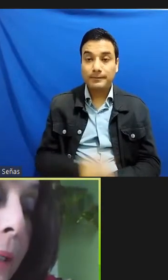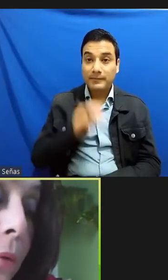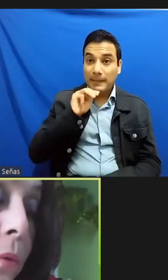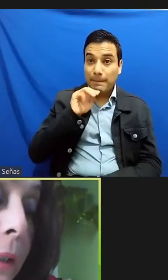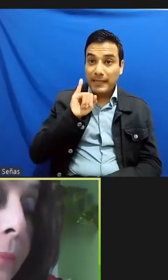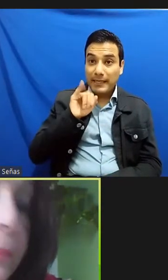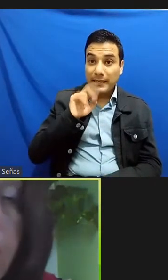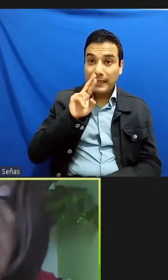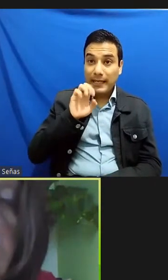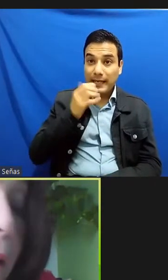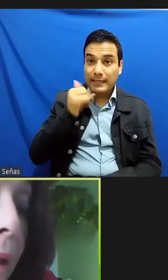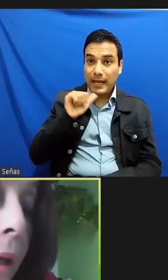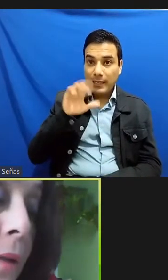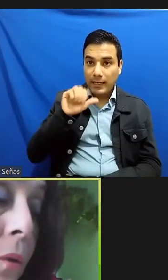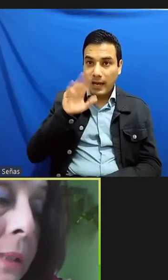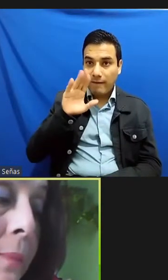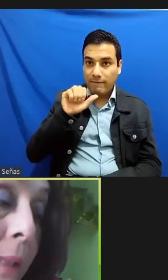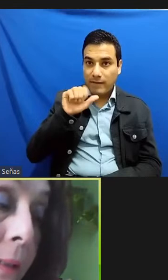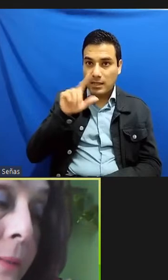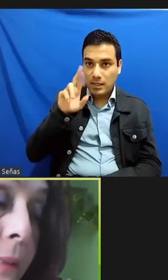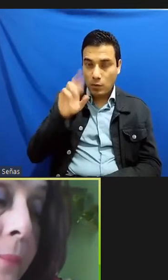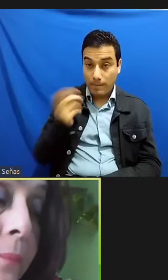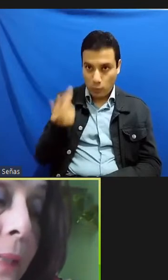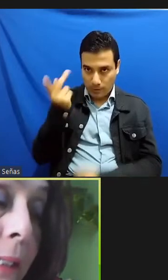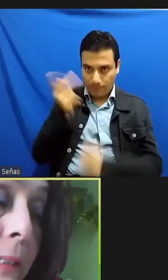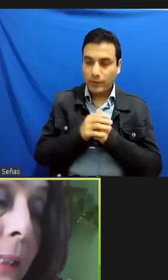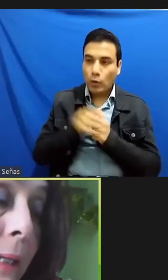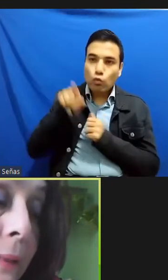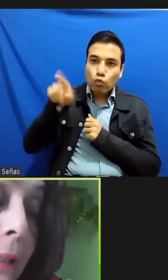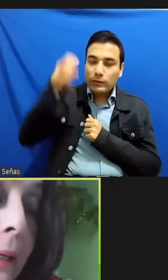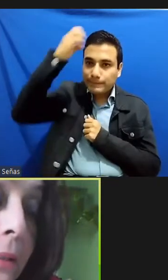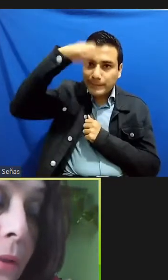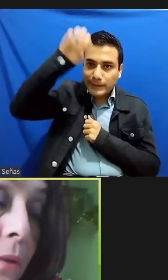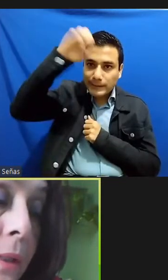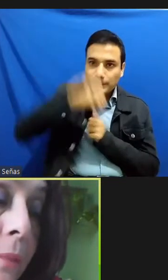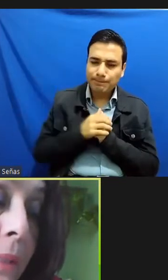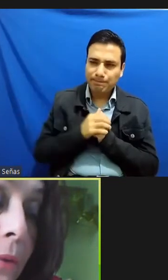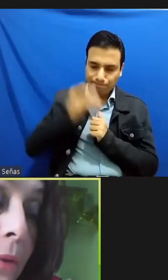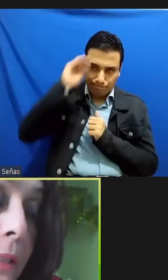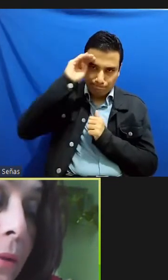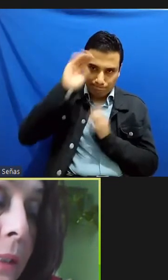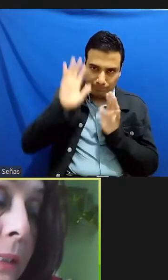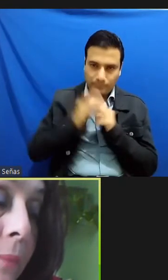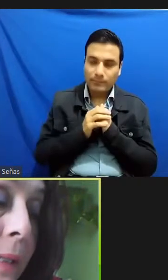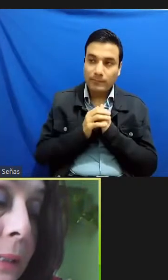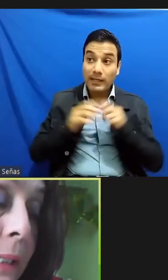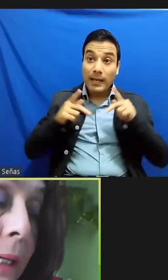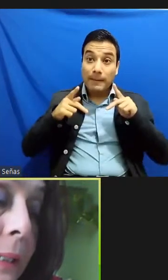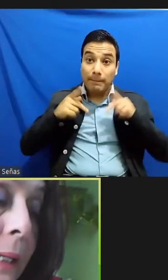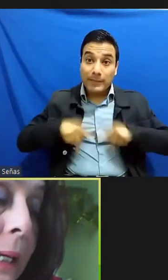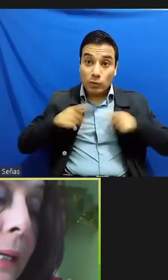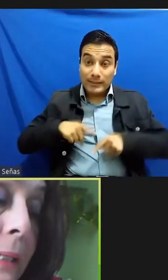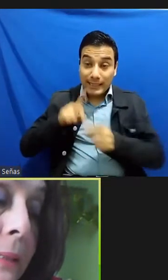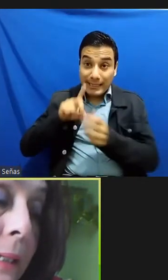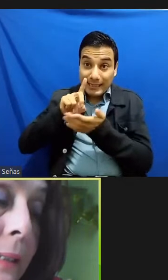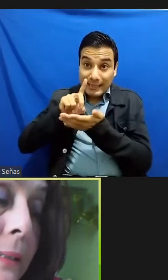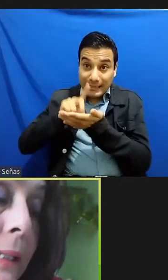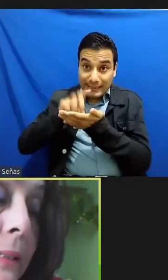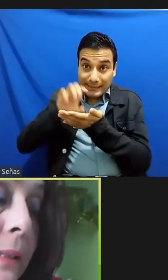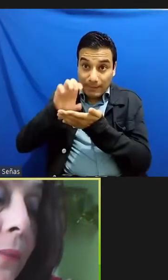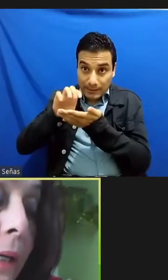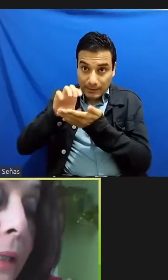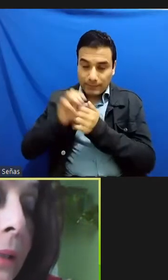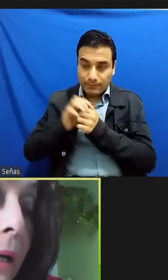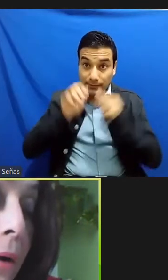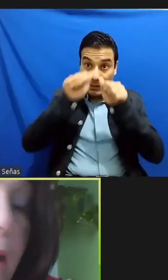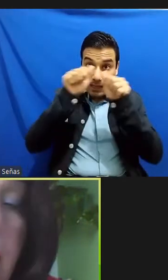te pregunta en tu experiencia ¿crees que la integración de personas con discapacidad en las artes